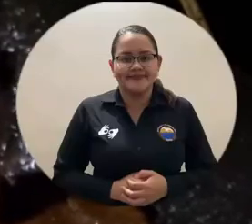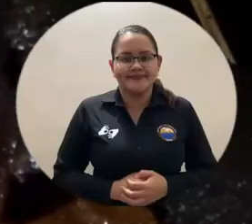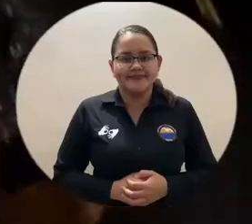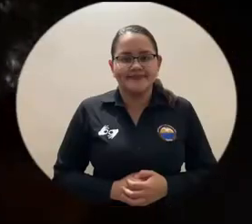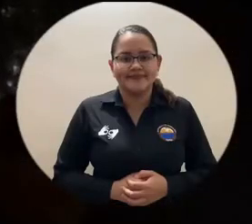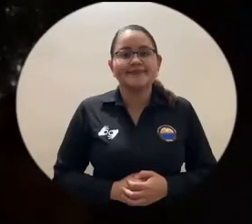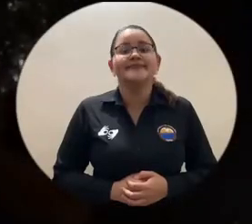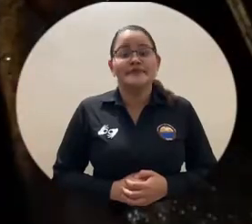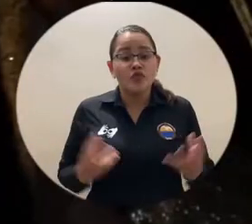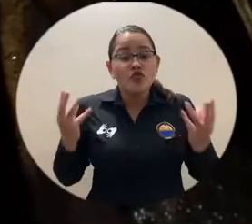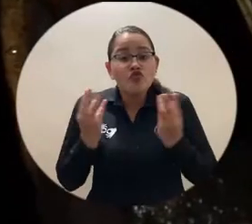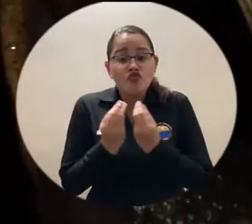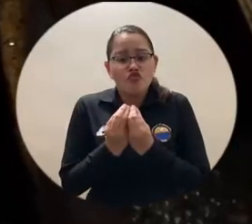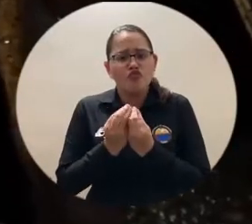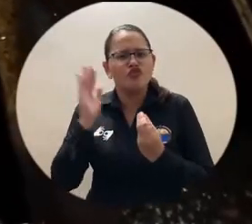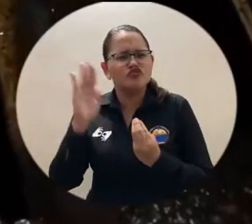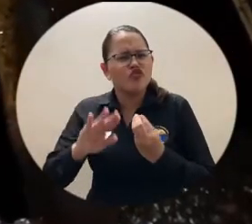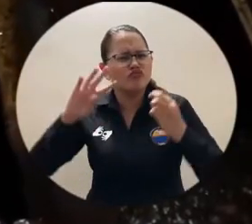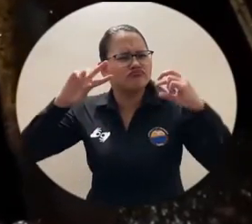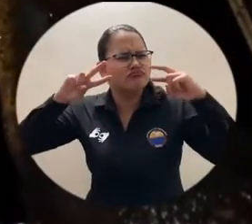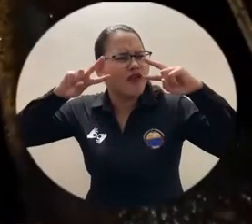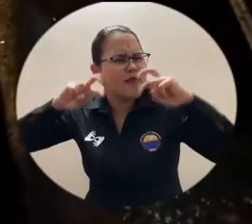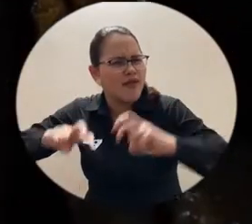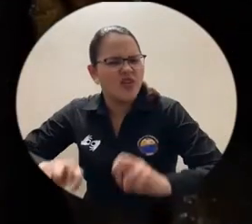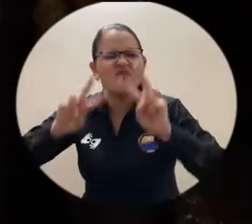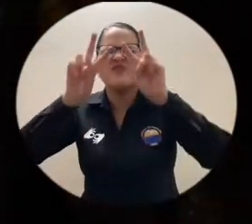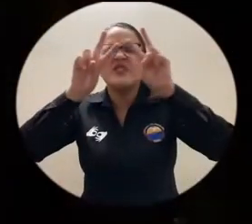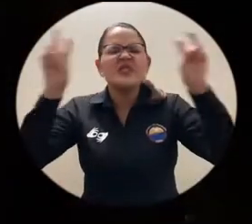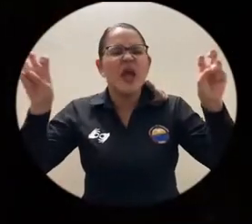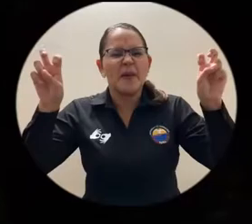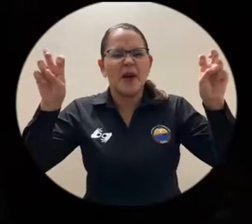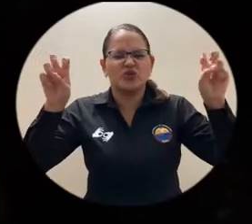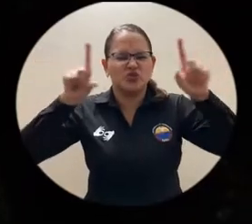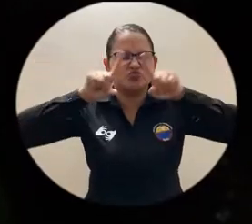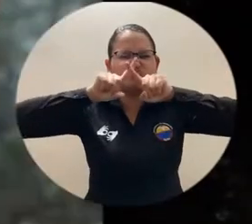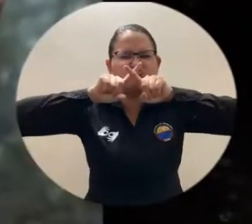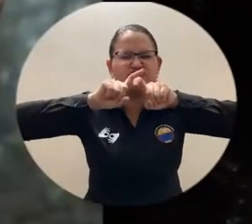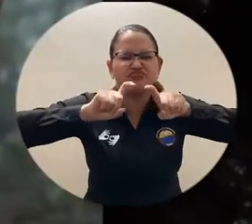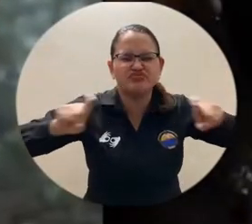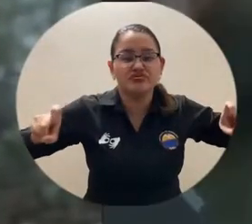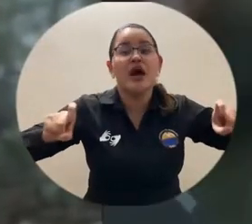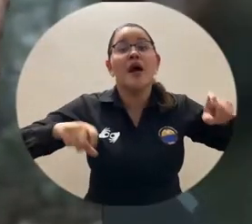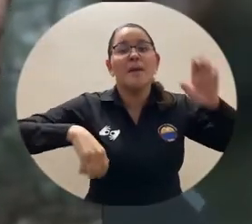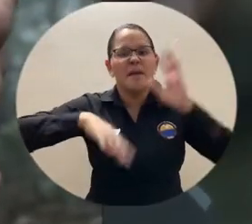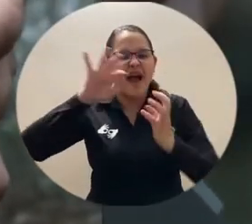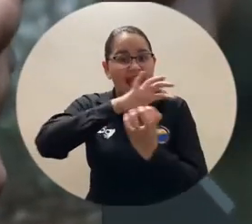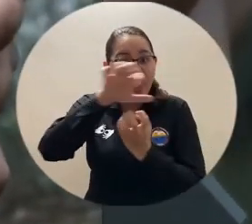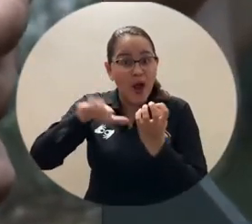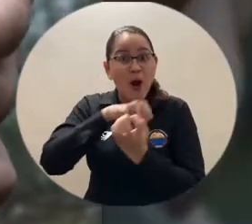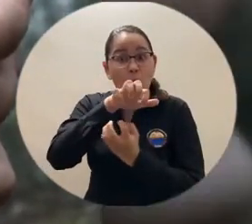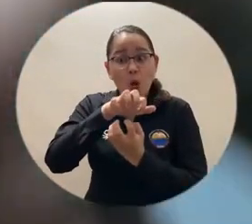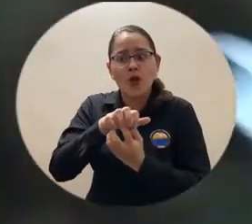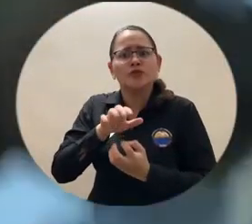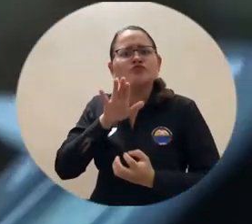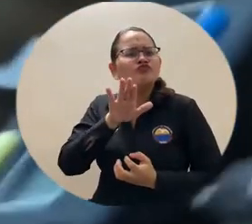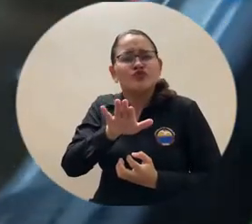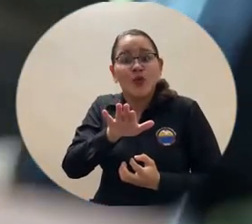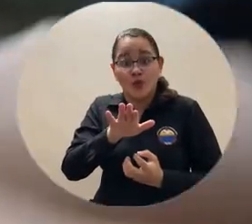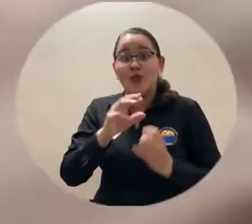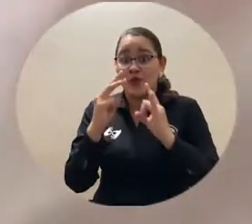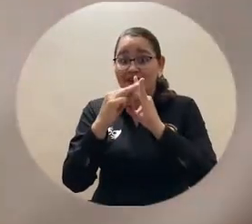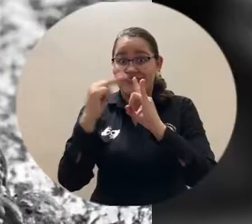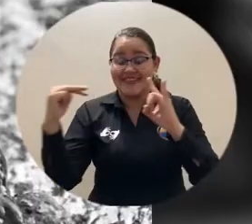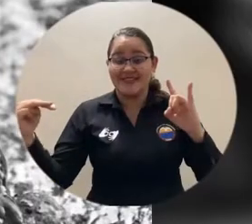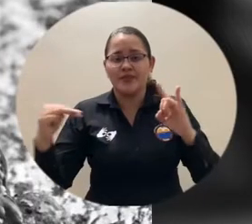El Grupo de Investigación en Biodiversidad y Ecología Aplicada, Jivea, de la Universidad del Magdalena, recientemente publicó dos nuevas